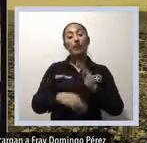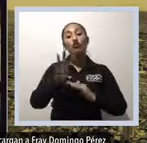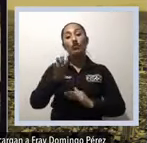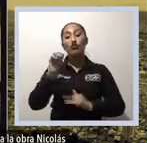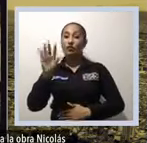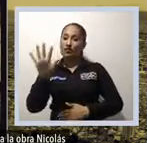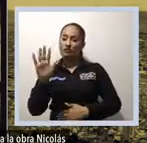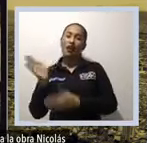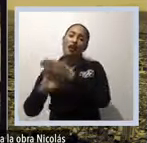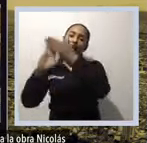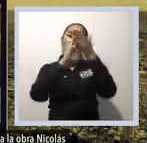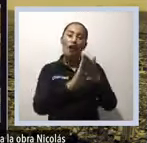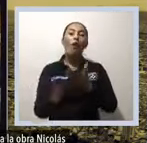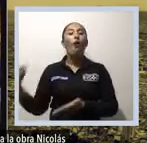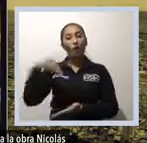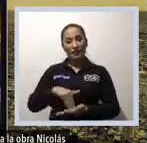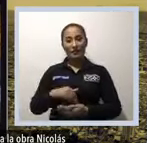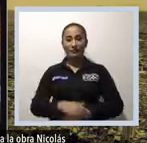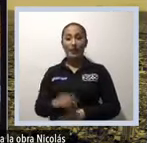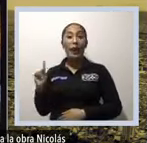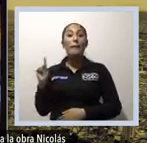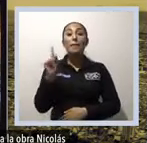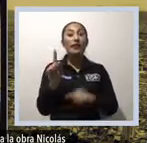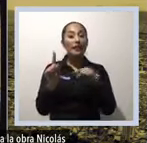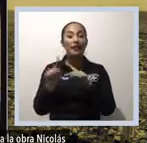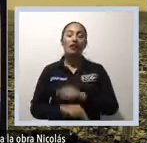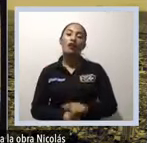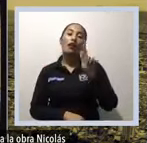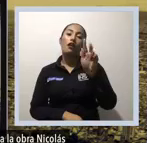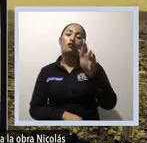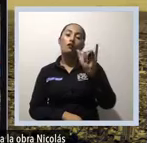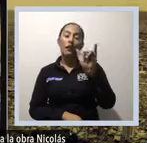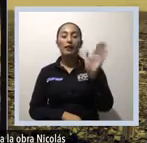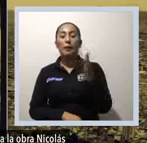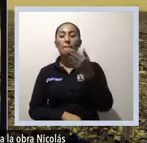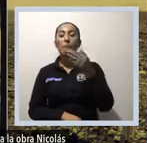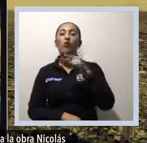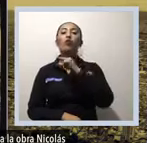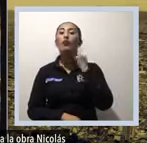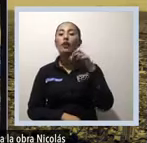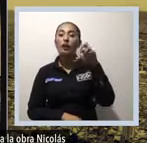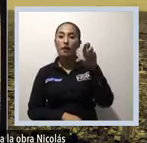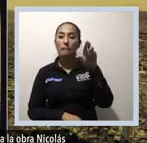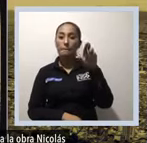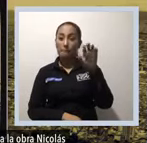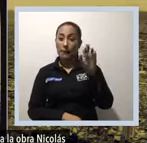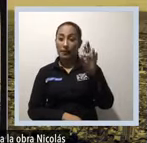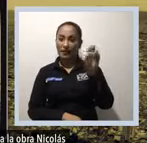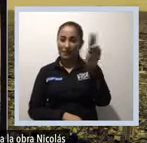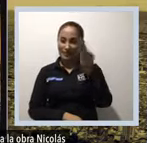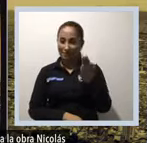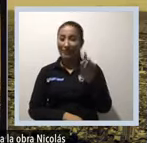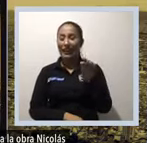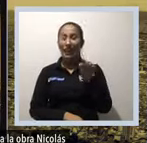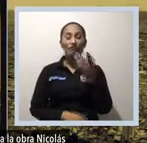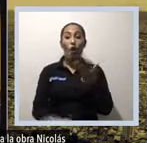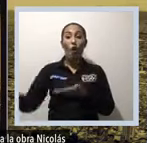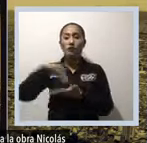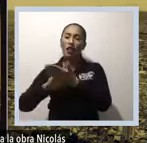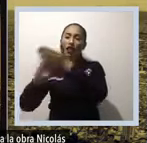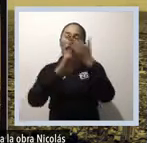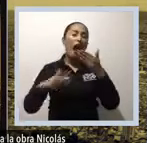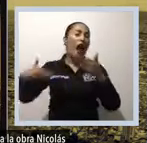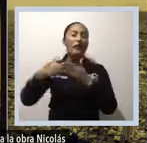1811, fecha en la cual fallece. En ese momento retoma la obra Nicolás León, arquitecto, y